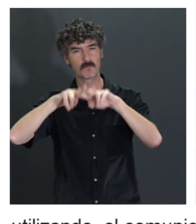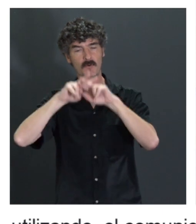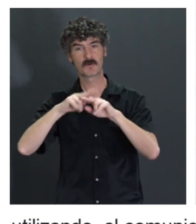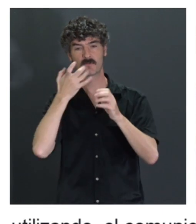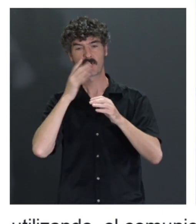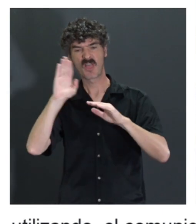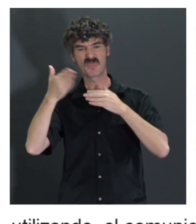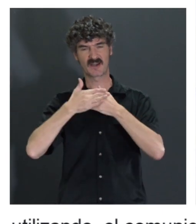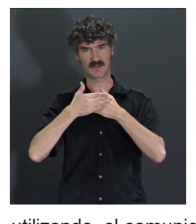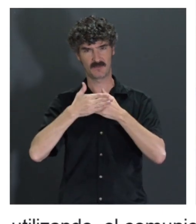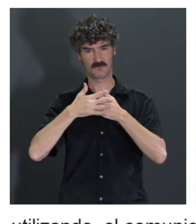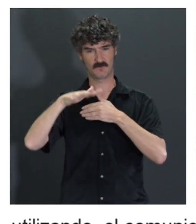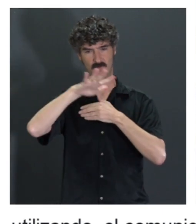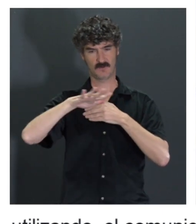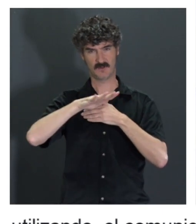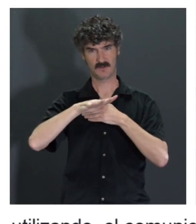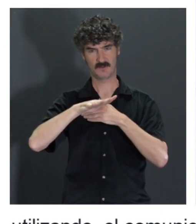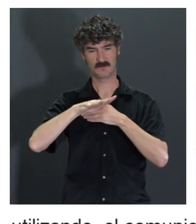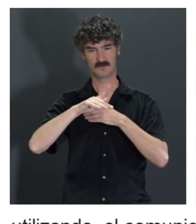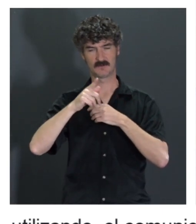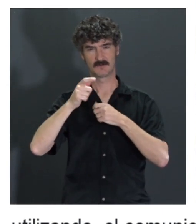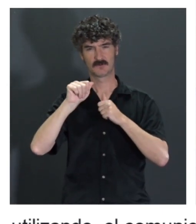cerrados, el por qué se van abriendo, el por qué